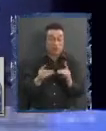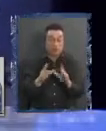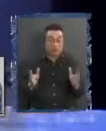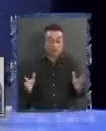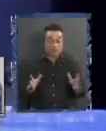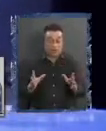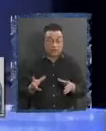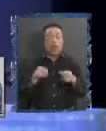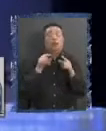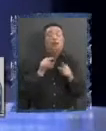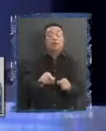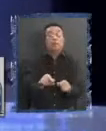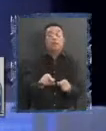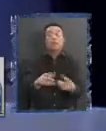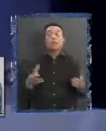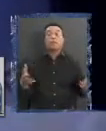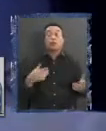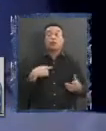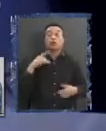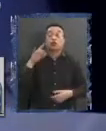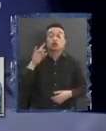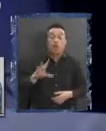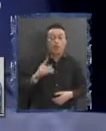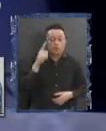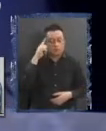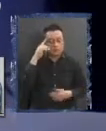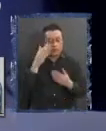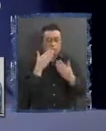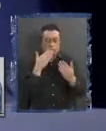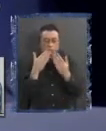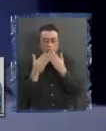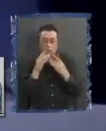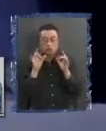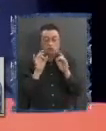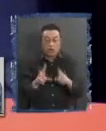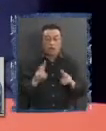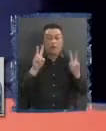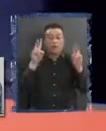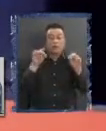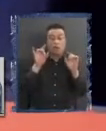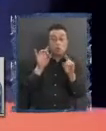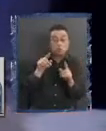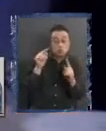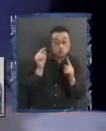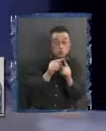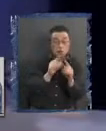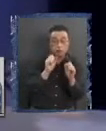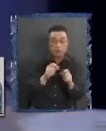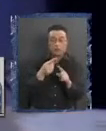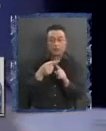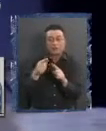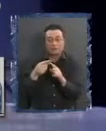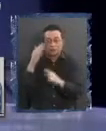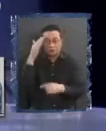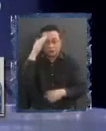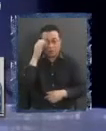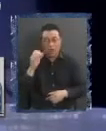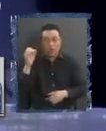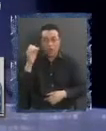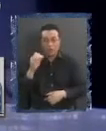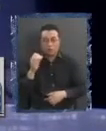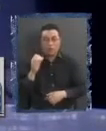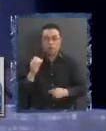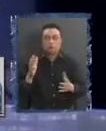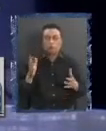O sea, yo creo que quedarnos solo toda la discusión solamente en un tema particular que puede tener distintas opiniones, de alguna manera como que